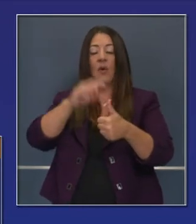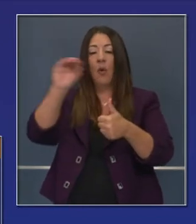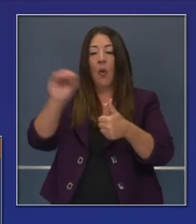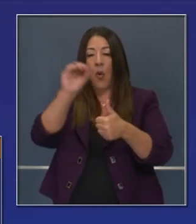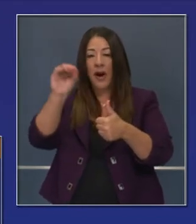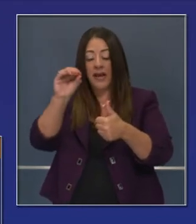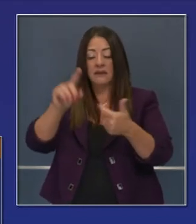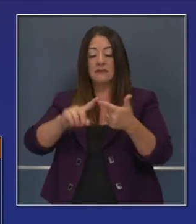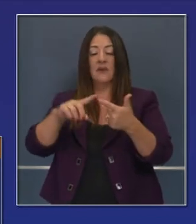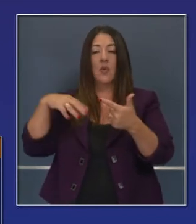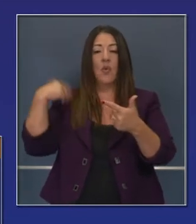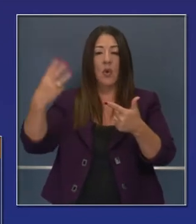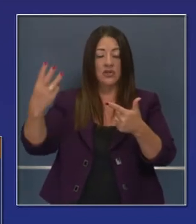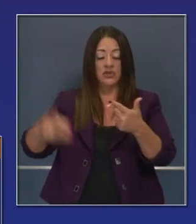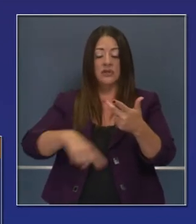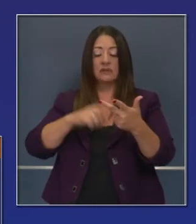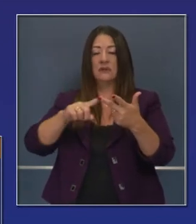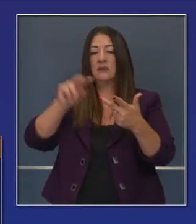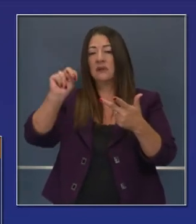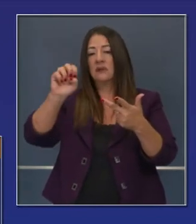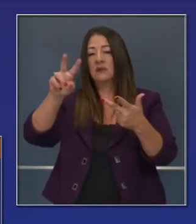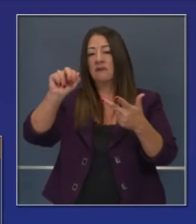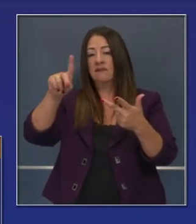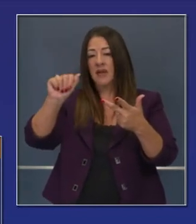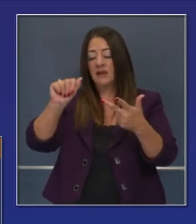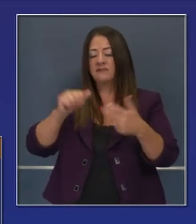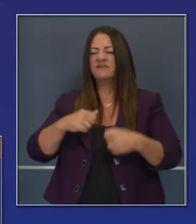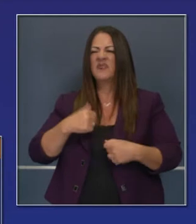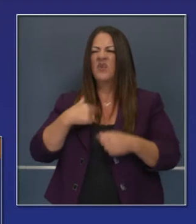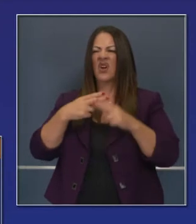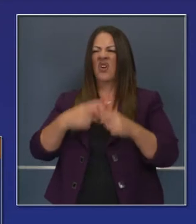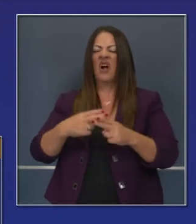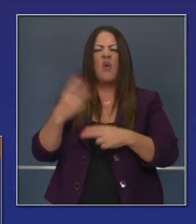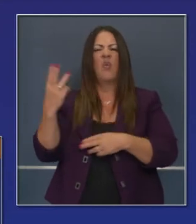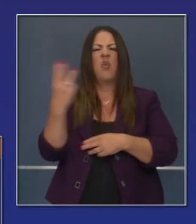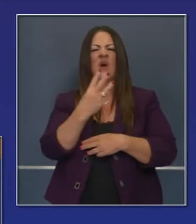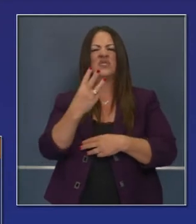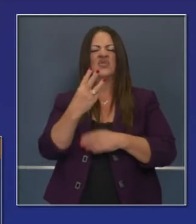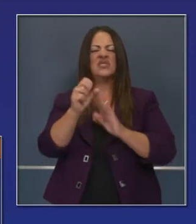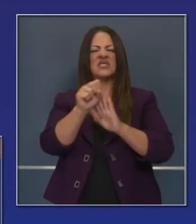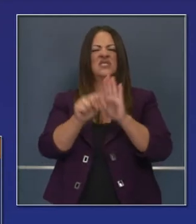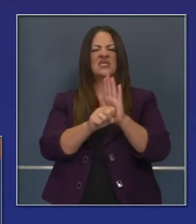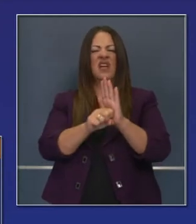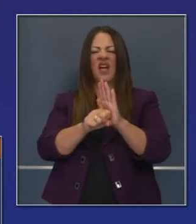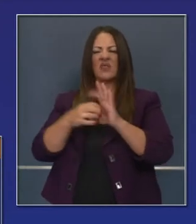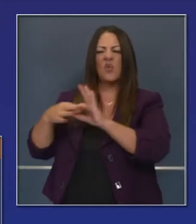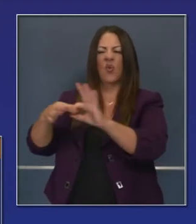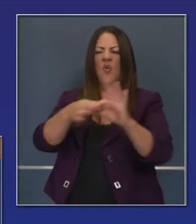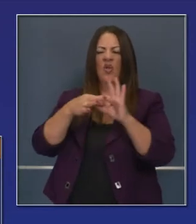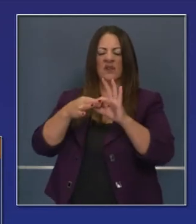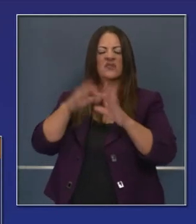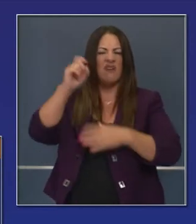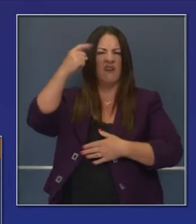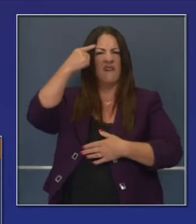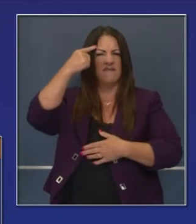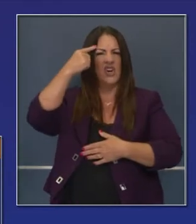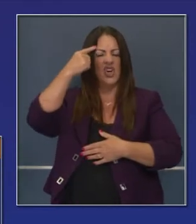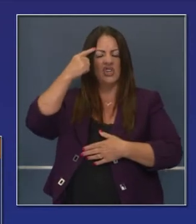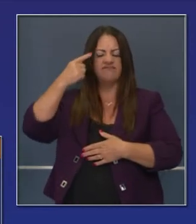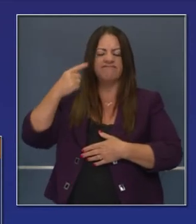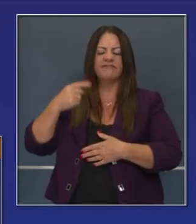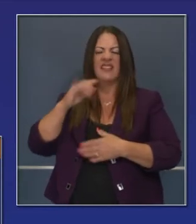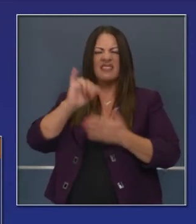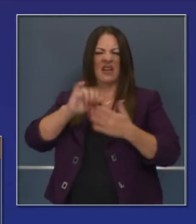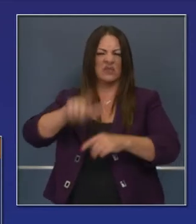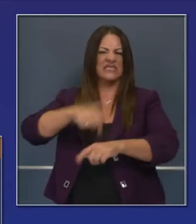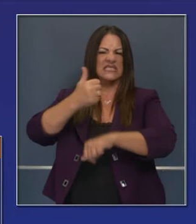Washington y Nevada. Hemos recibido una convocatoria, una coalianza de